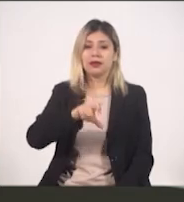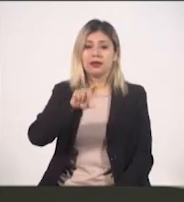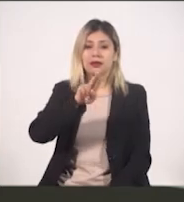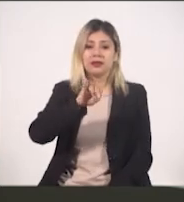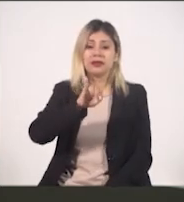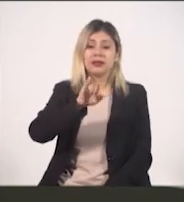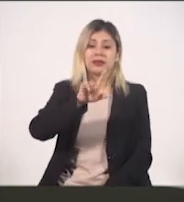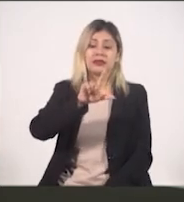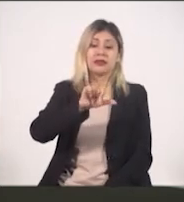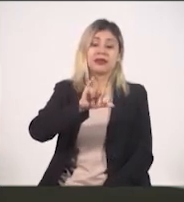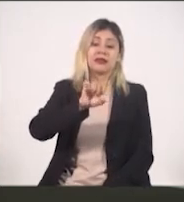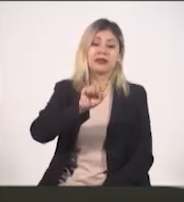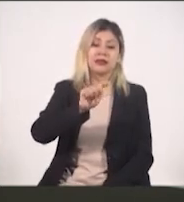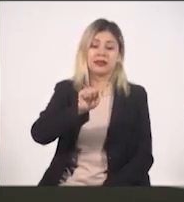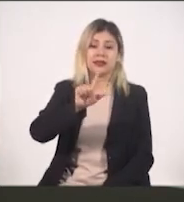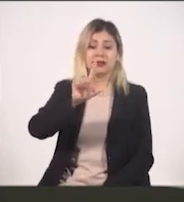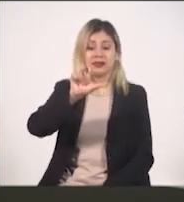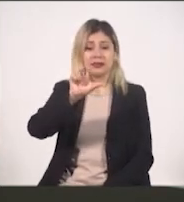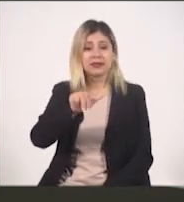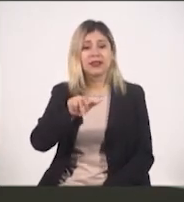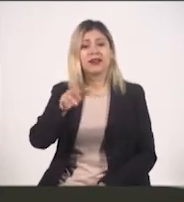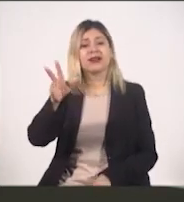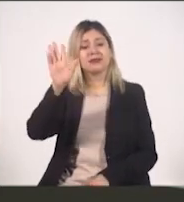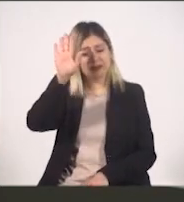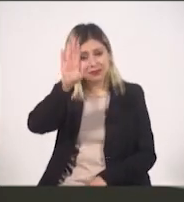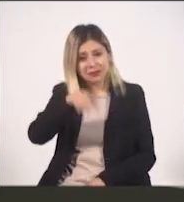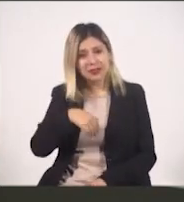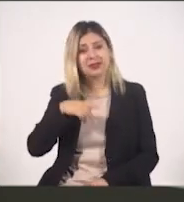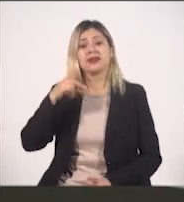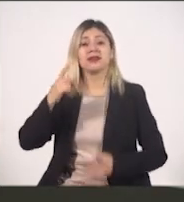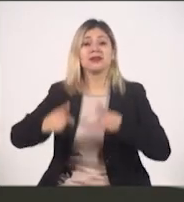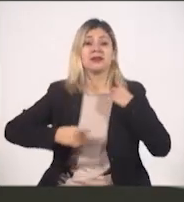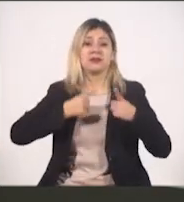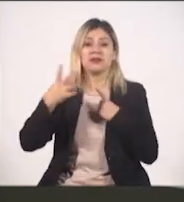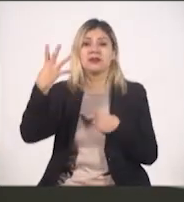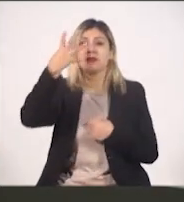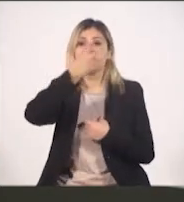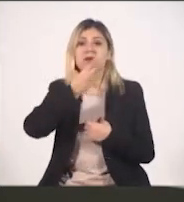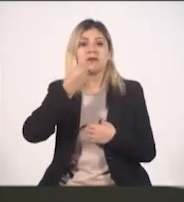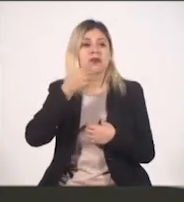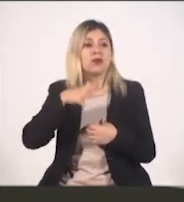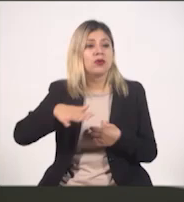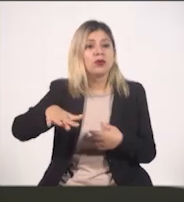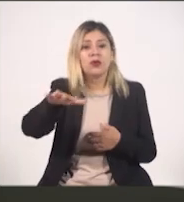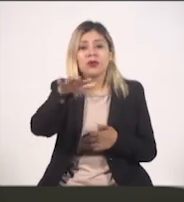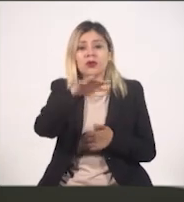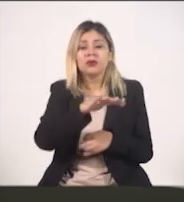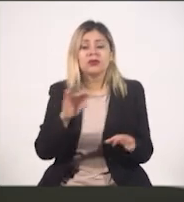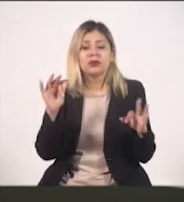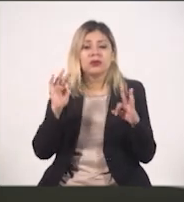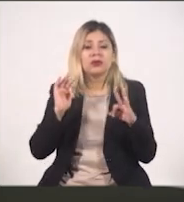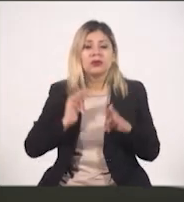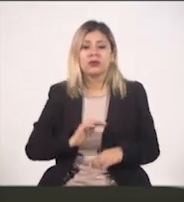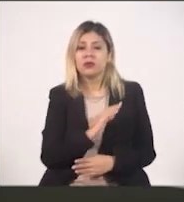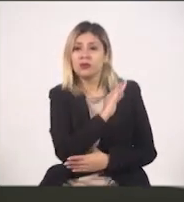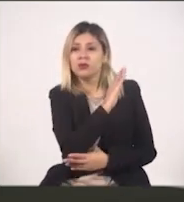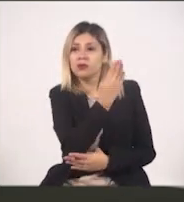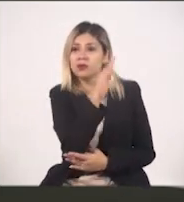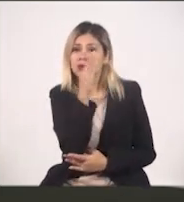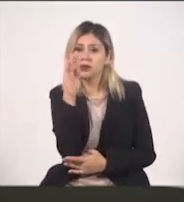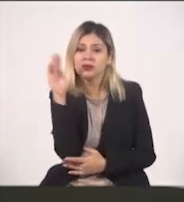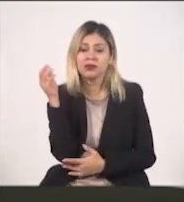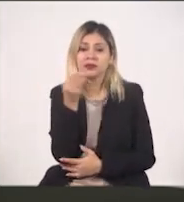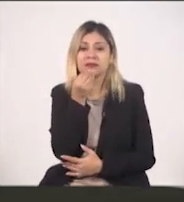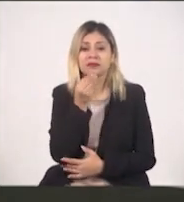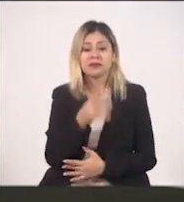Les recomiendo visítenos, disfruten de este hermoso paisaje. Tenemos un clima inigualable, bosque, y